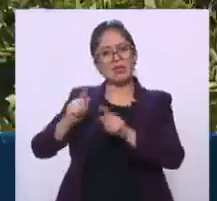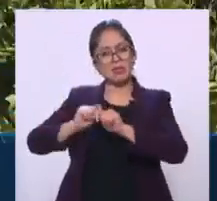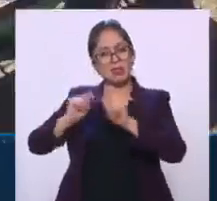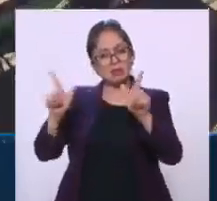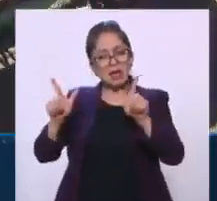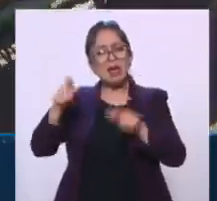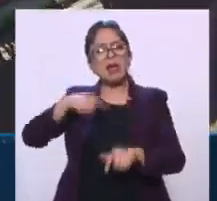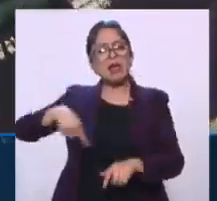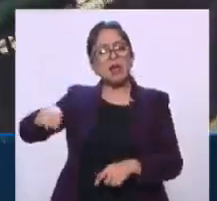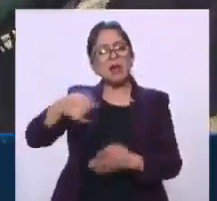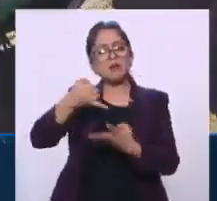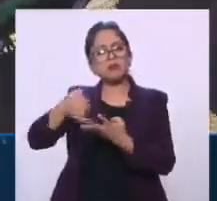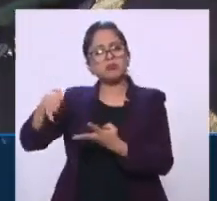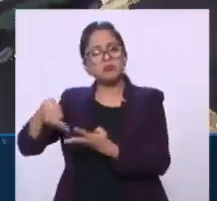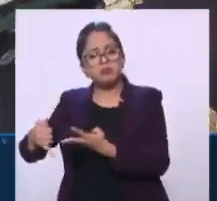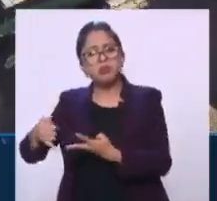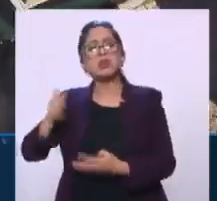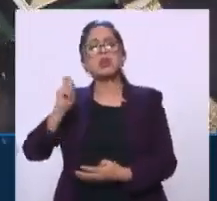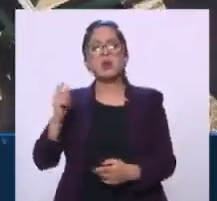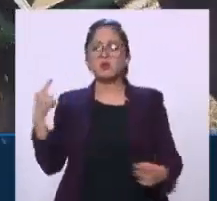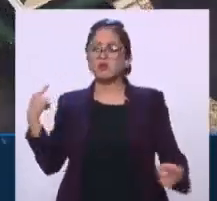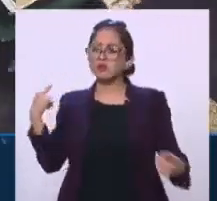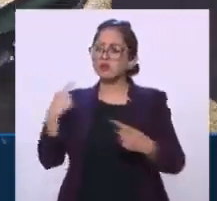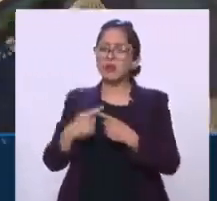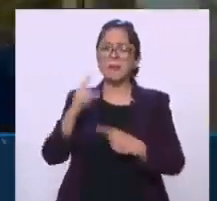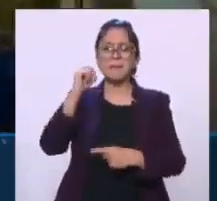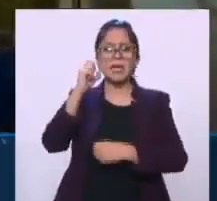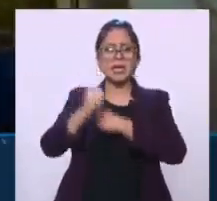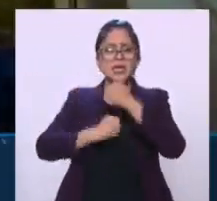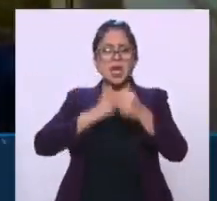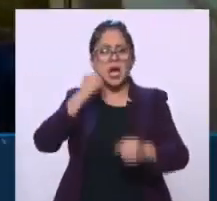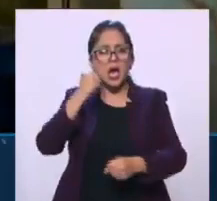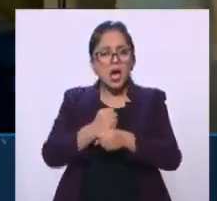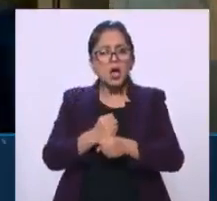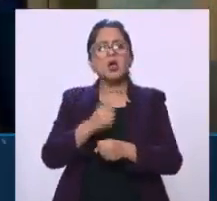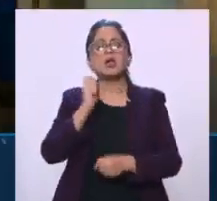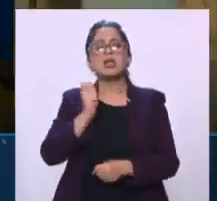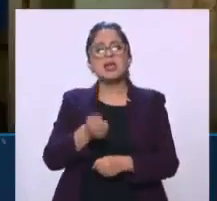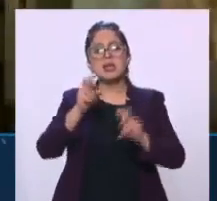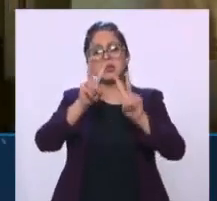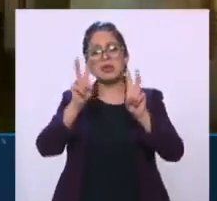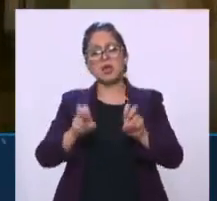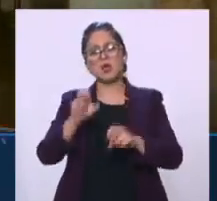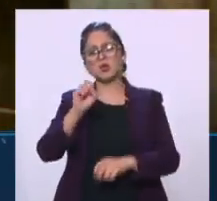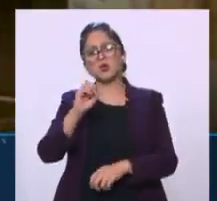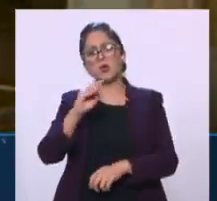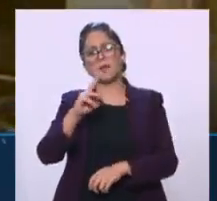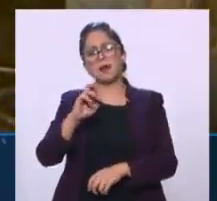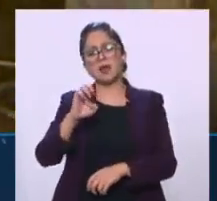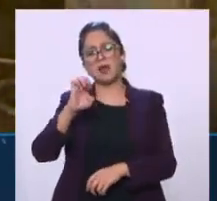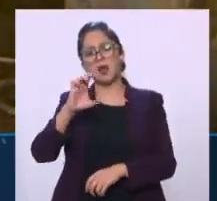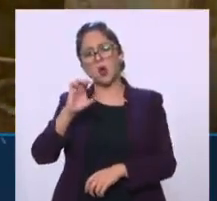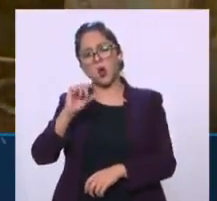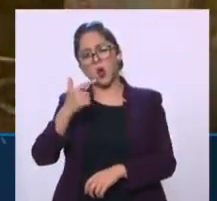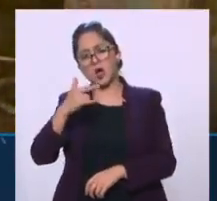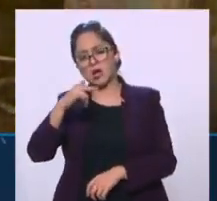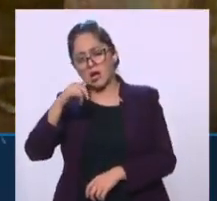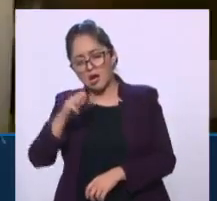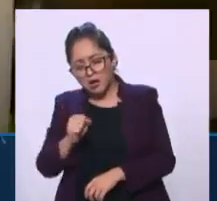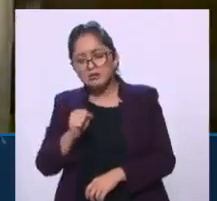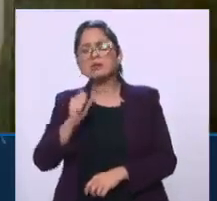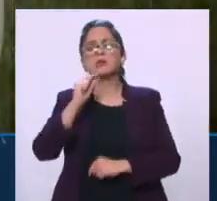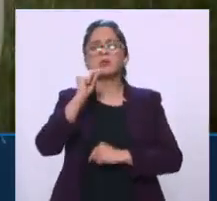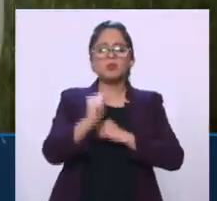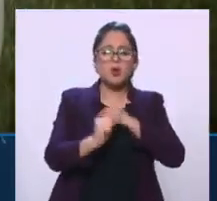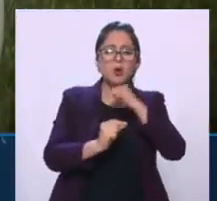agroecológicas. Llevamos 20 años fomentando las prácticas agroecológicas y también eso se ha ido paulatinamente